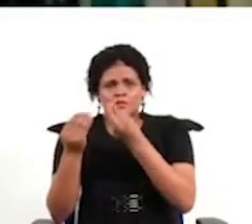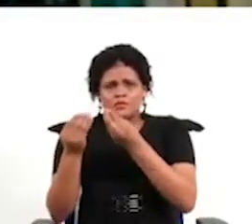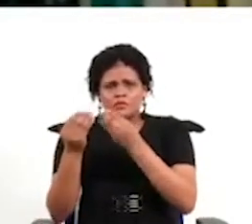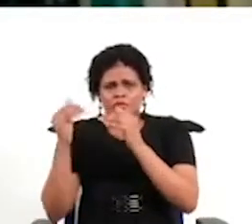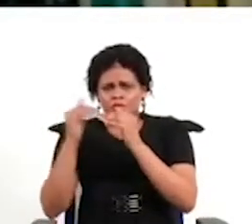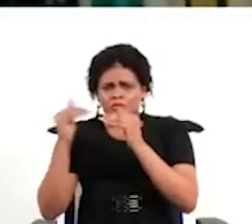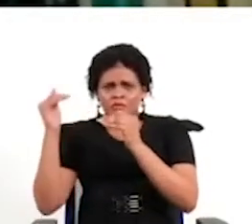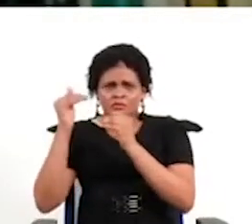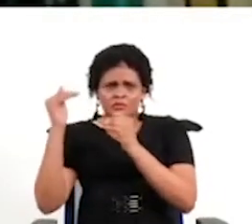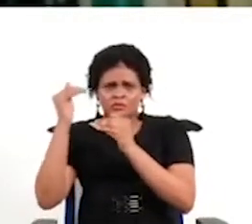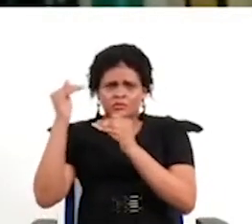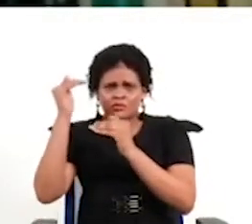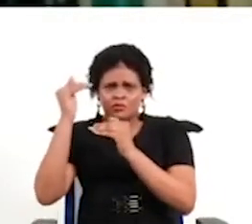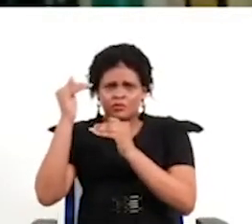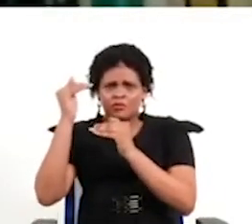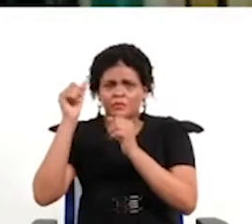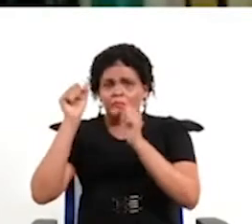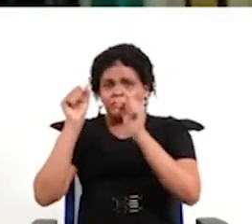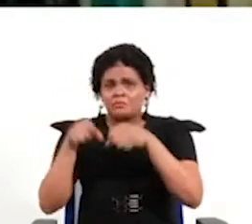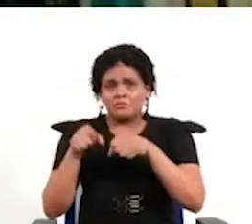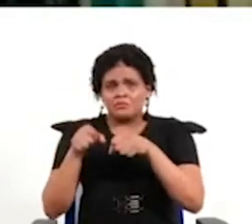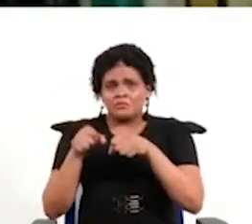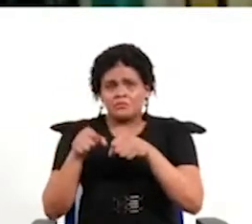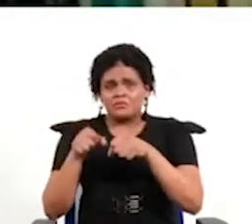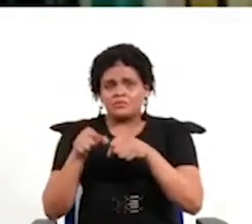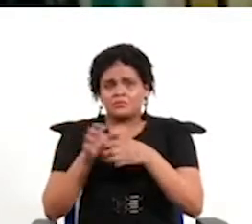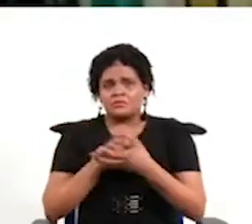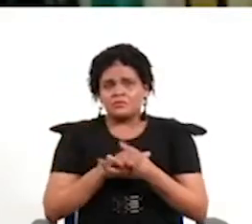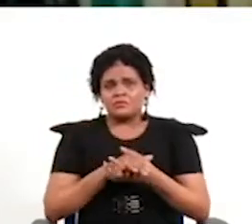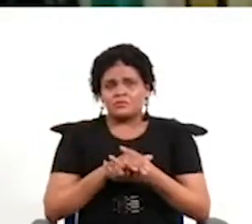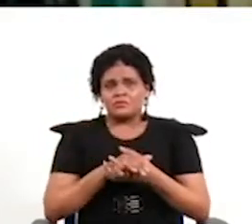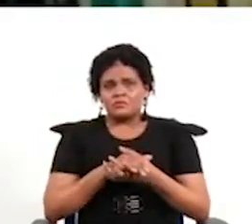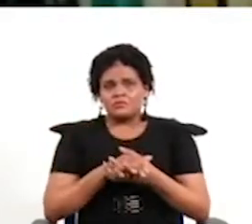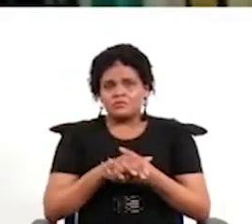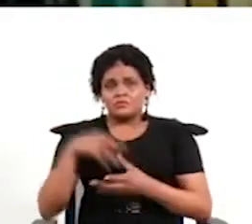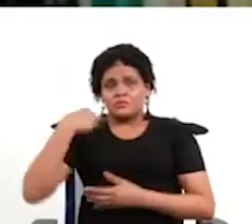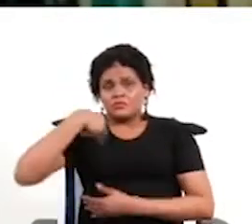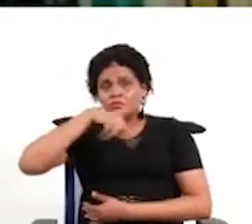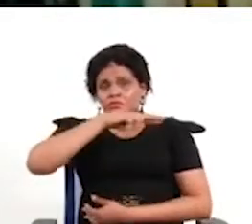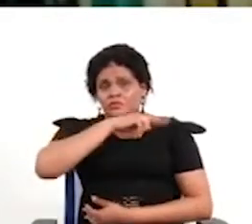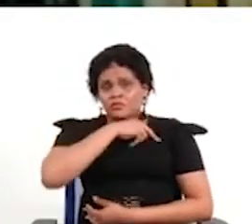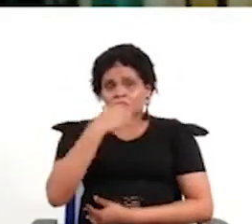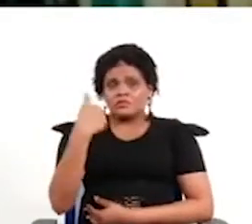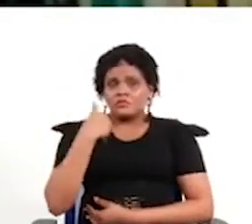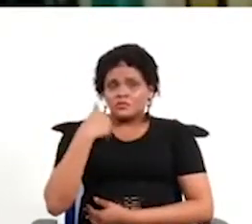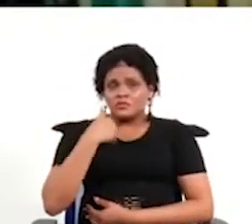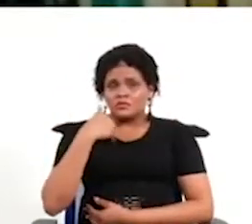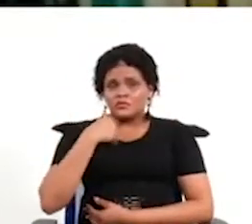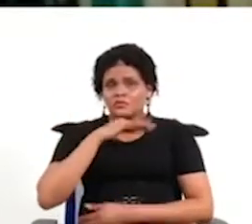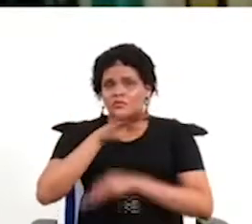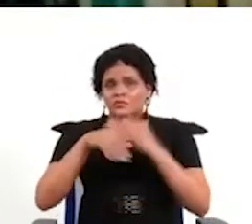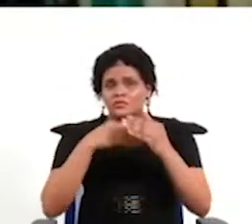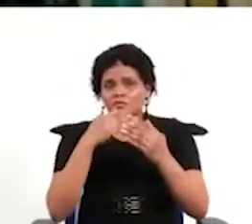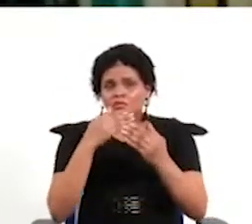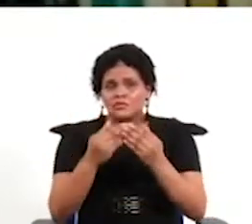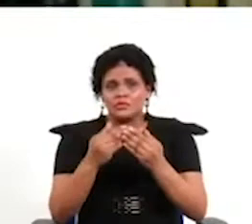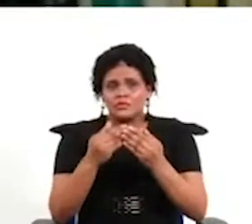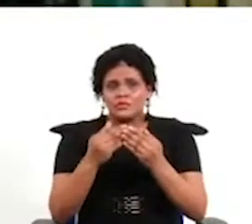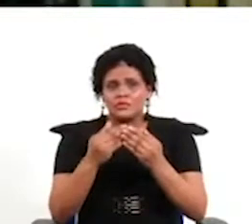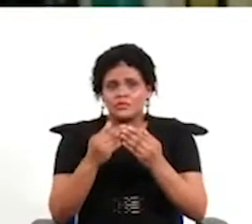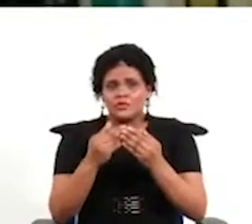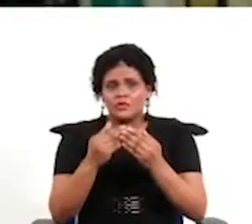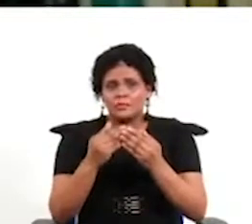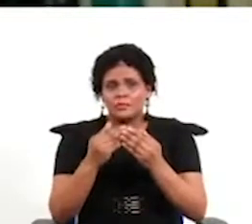mi colega Sebastián Linares de Argentina nosotros atendiendo también a esto que decía de la